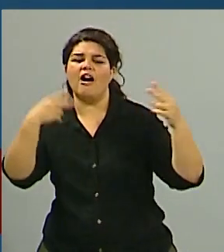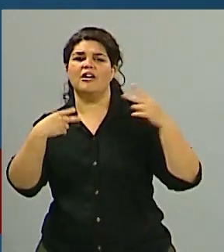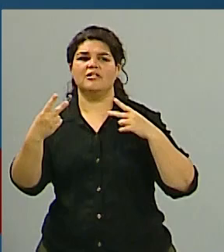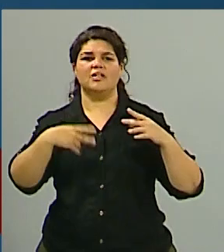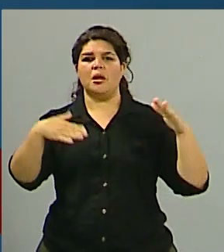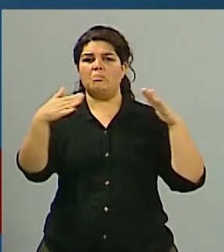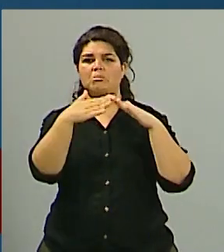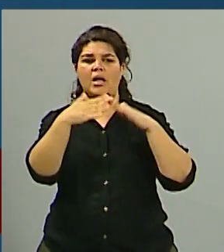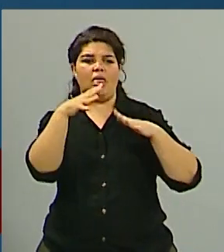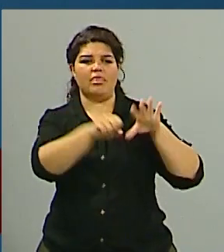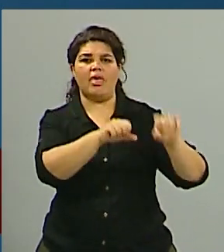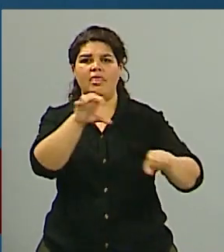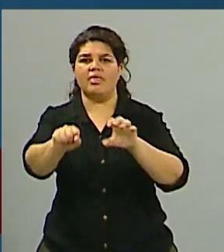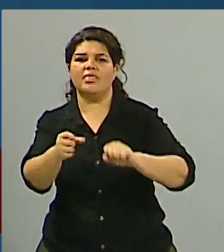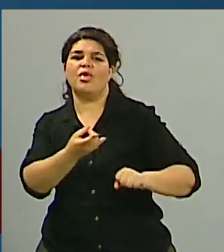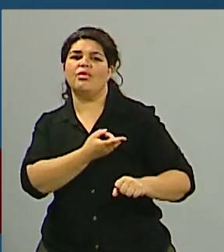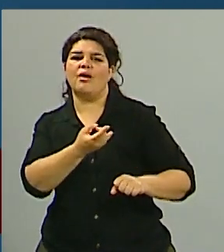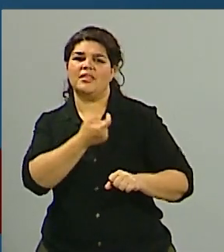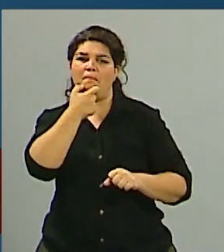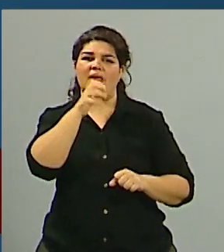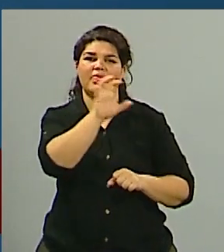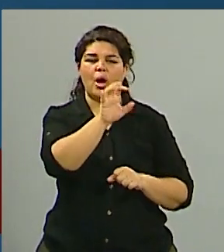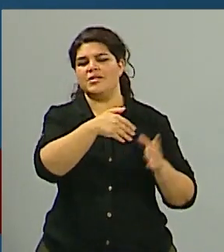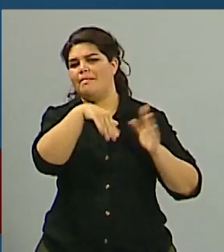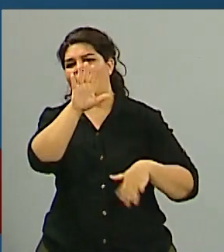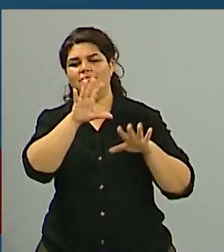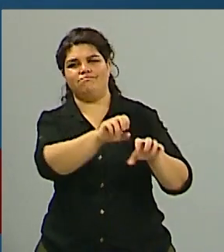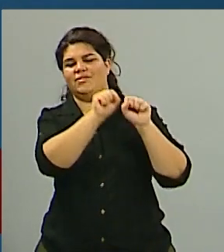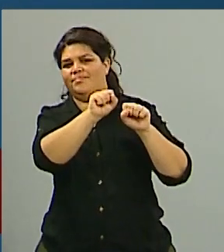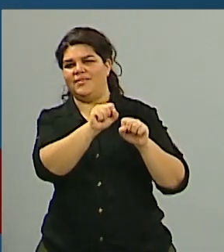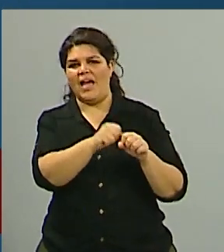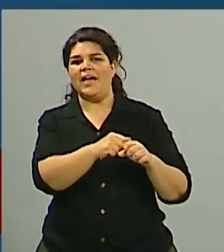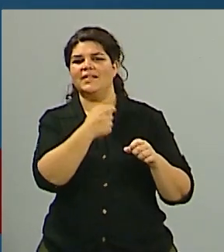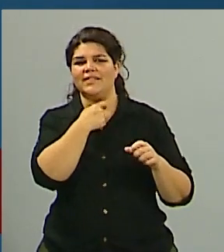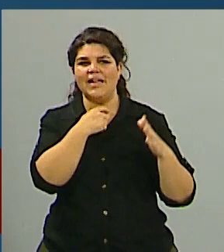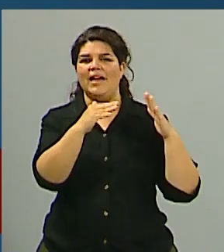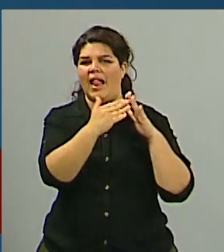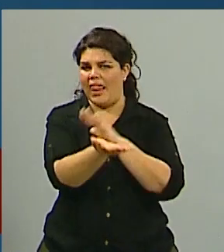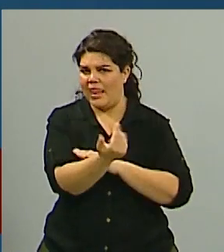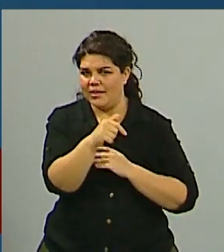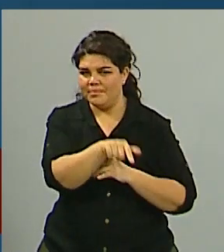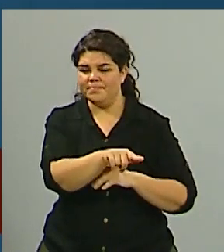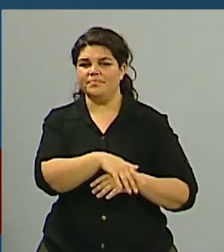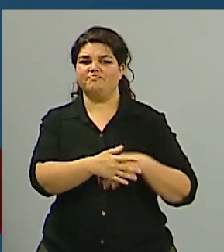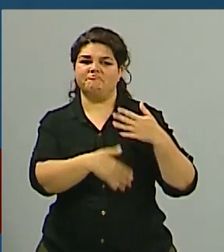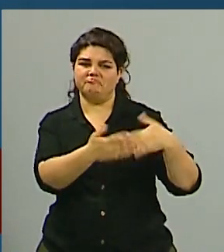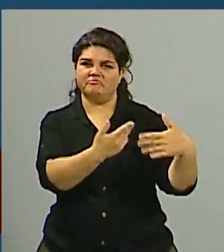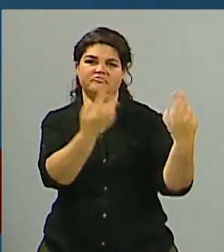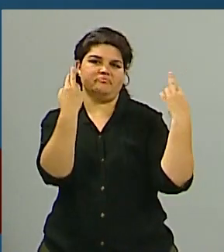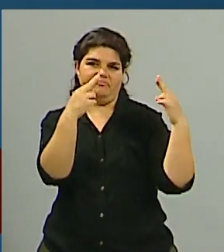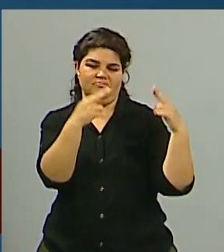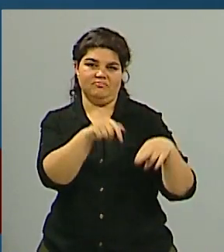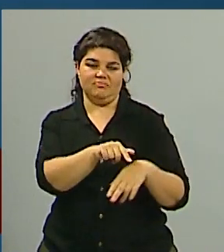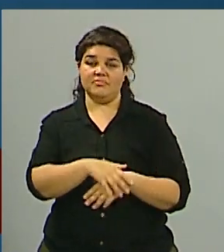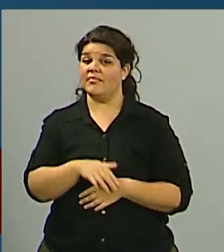efectivamente este fin de semana largo ha sido muy positivo para todo el desarrollo de la actividad turística